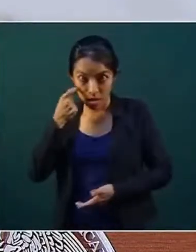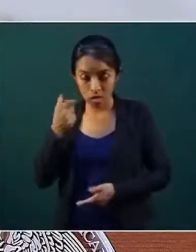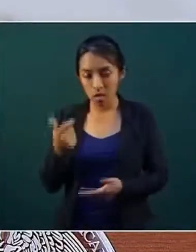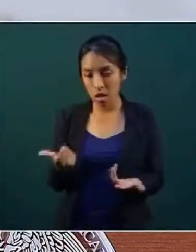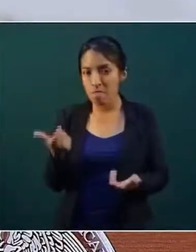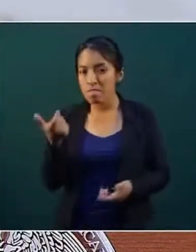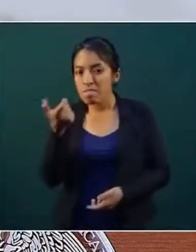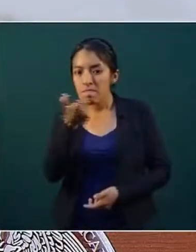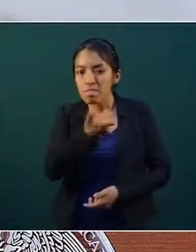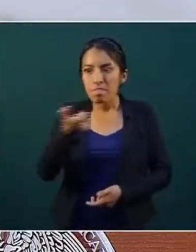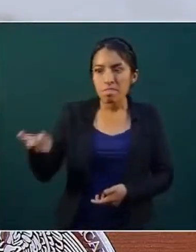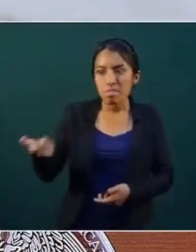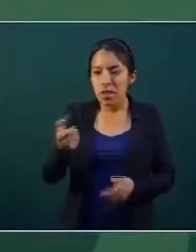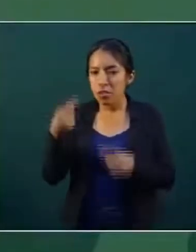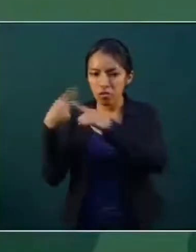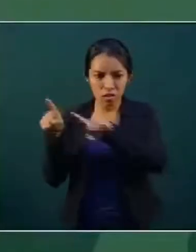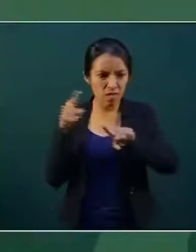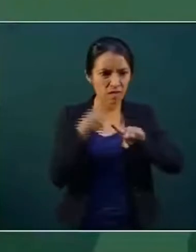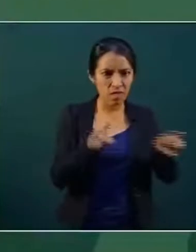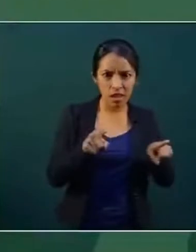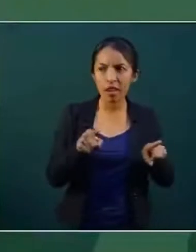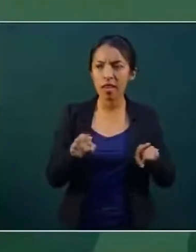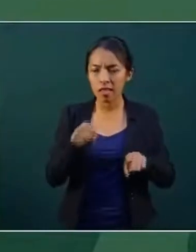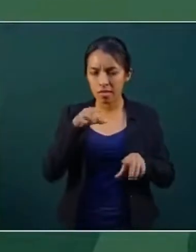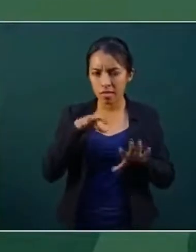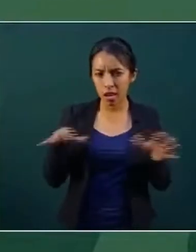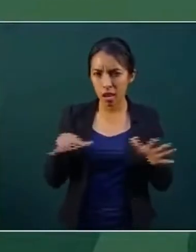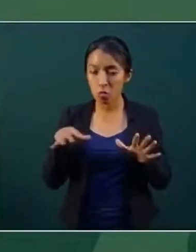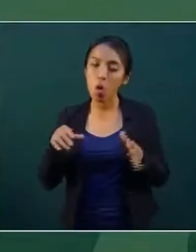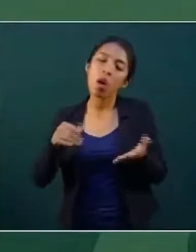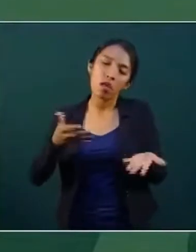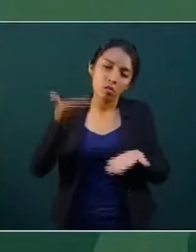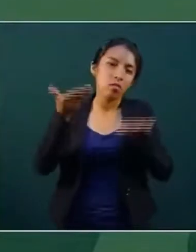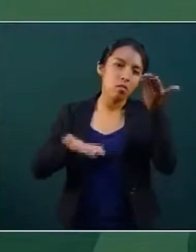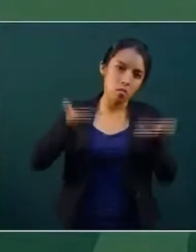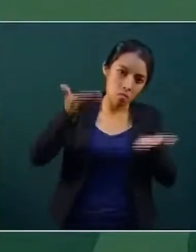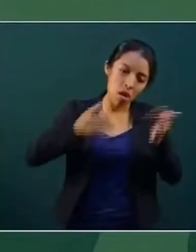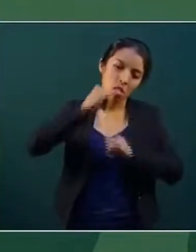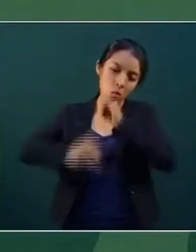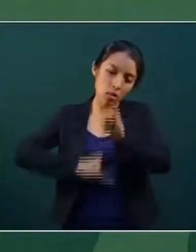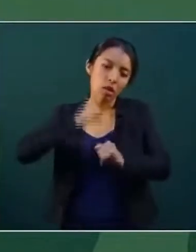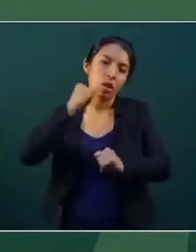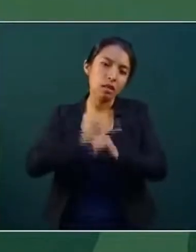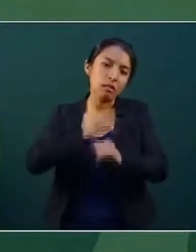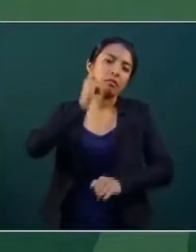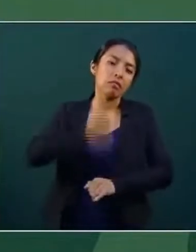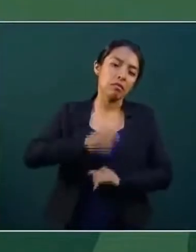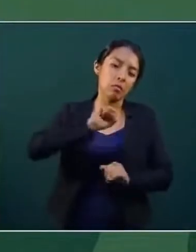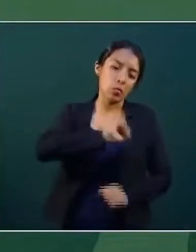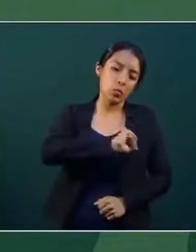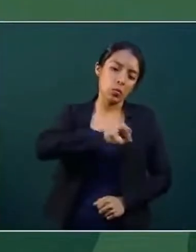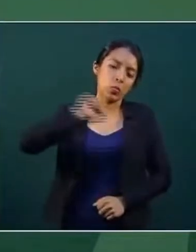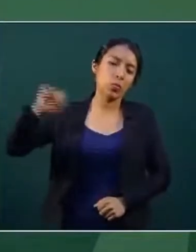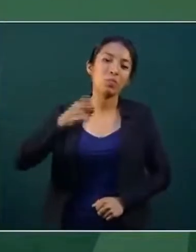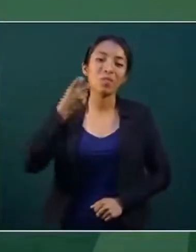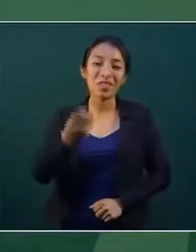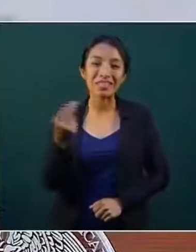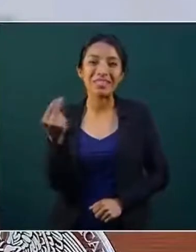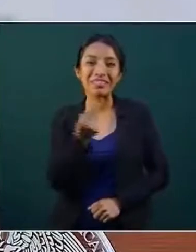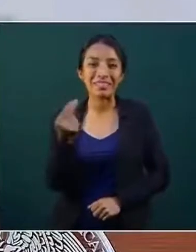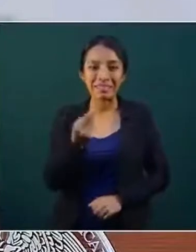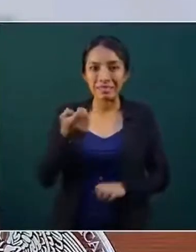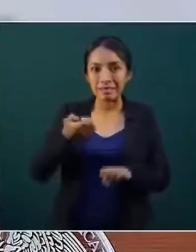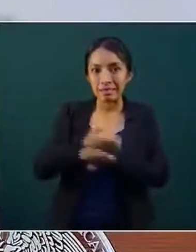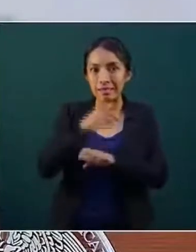sentido contrario a la evolución del precio de referencia internacional, sigue subiendo. De ahí la necesidad que el Estado